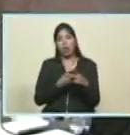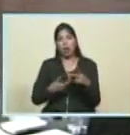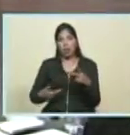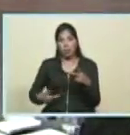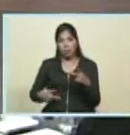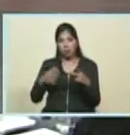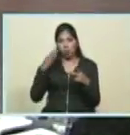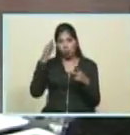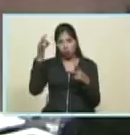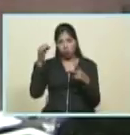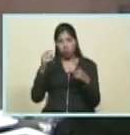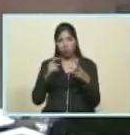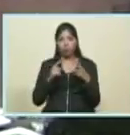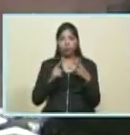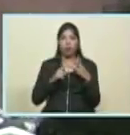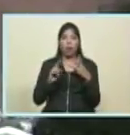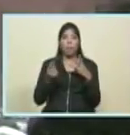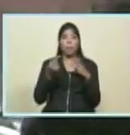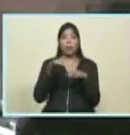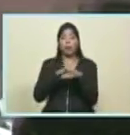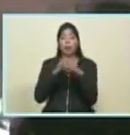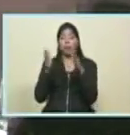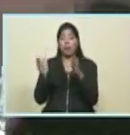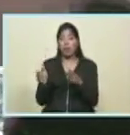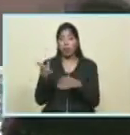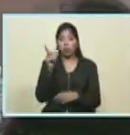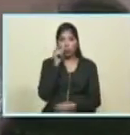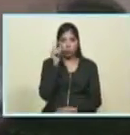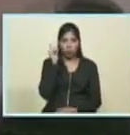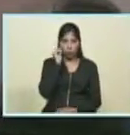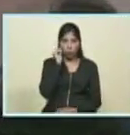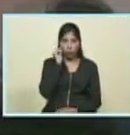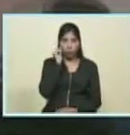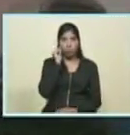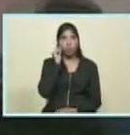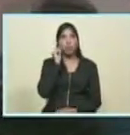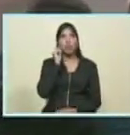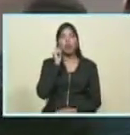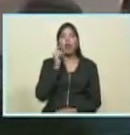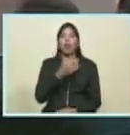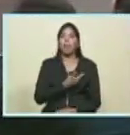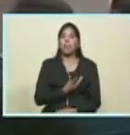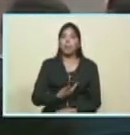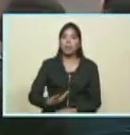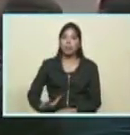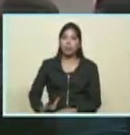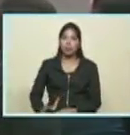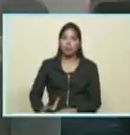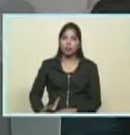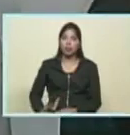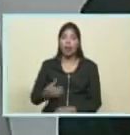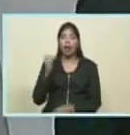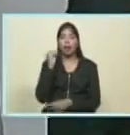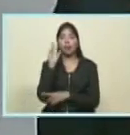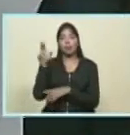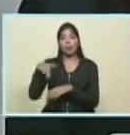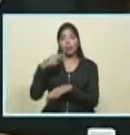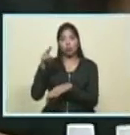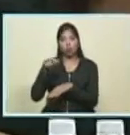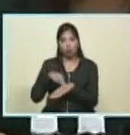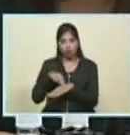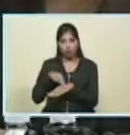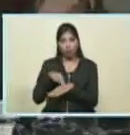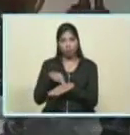Estado de la Nación al primer ministro a los ministros al presidente de la Asamblea por